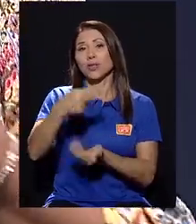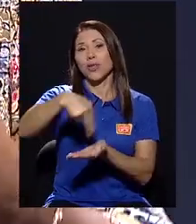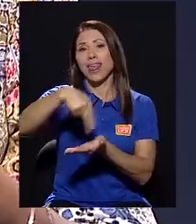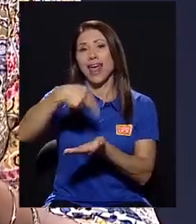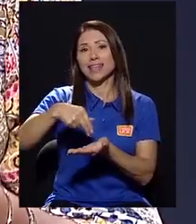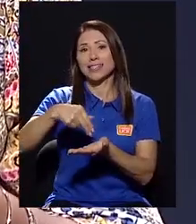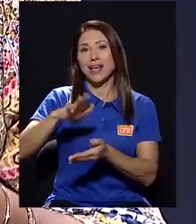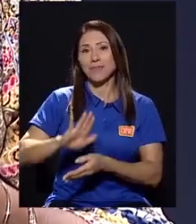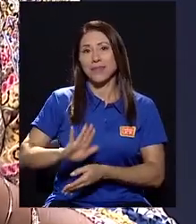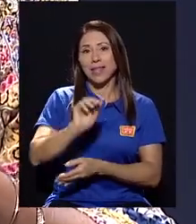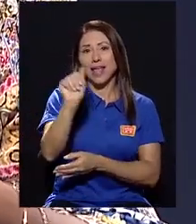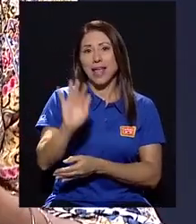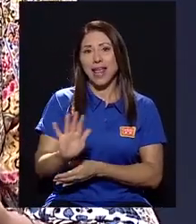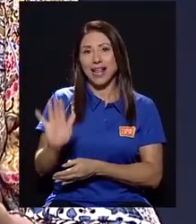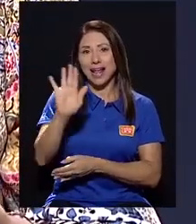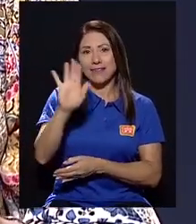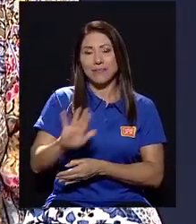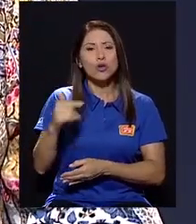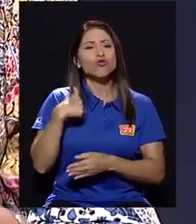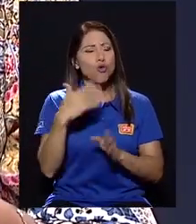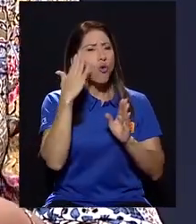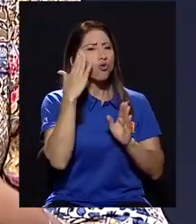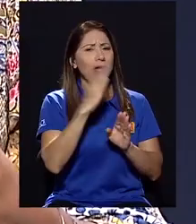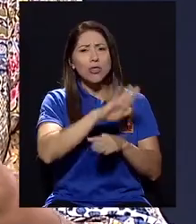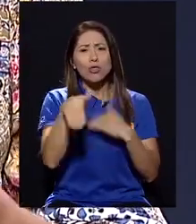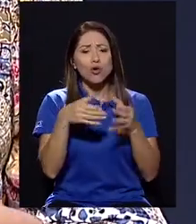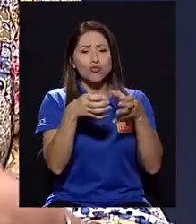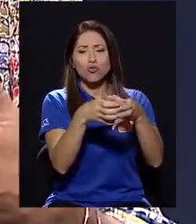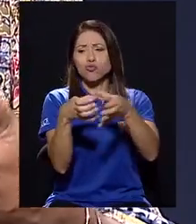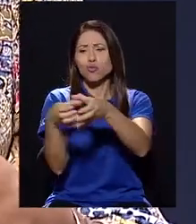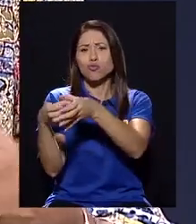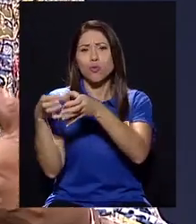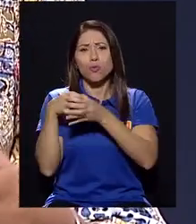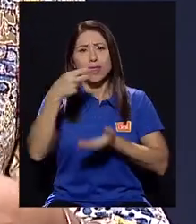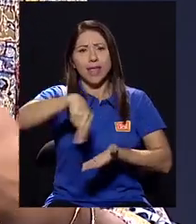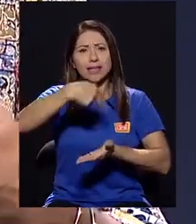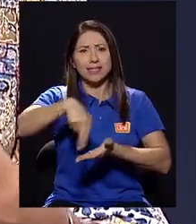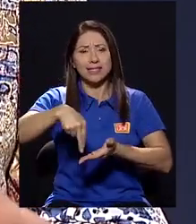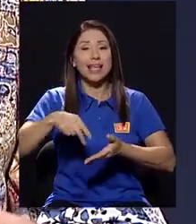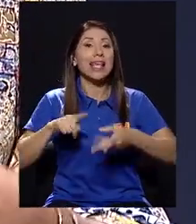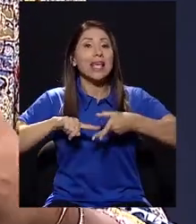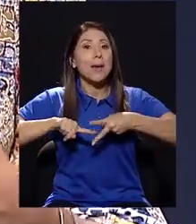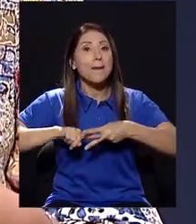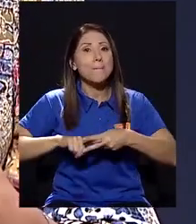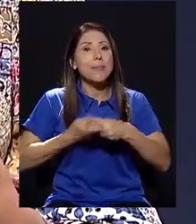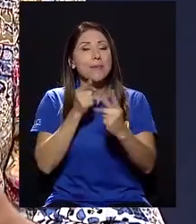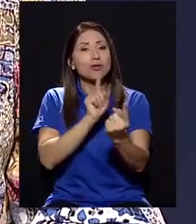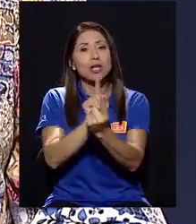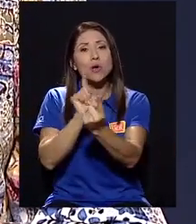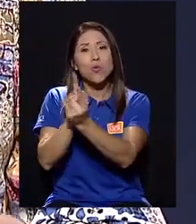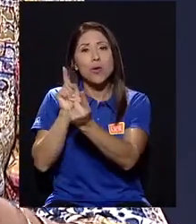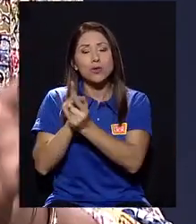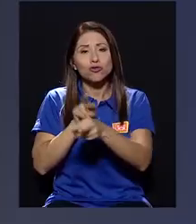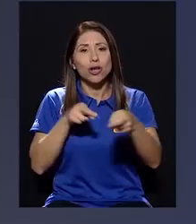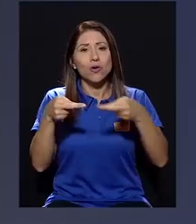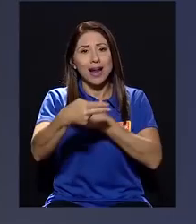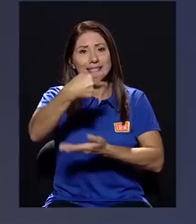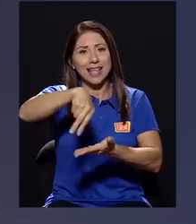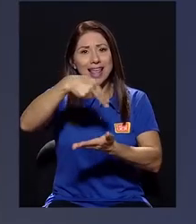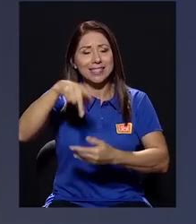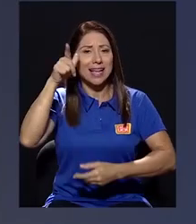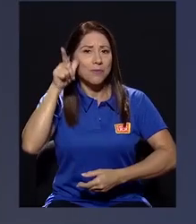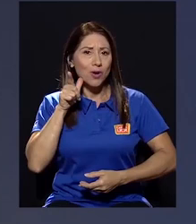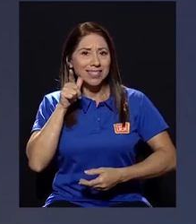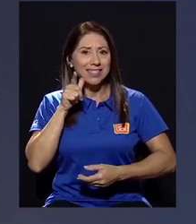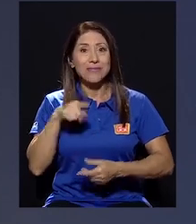conocía todas las agrupaciones regionales de danza. Entonces, empezamos a realizar los primeros encuentros regionales de danza limonenses. Ahí fue